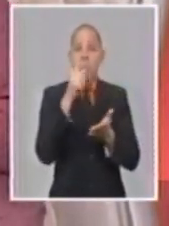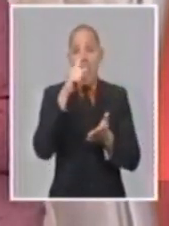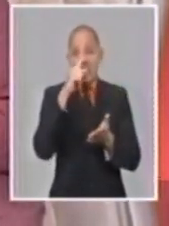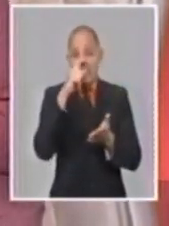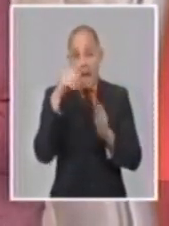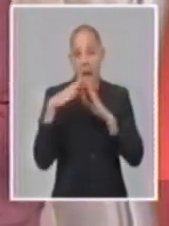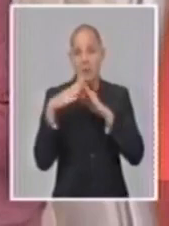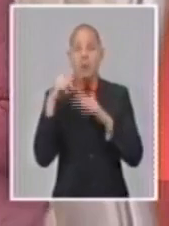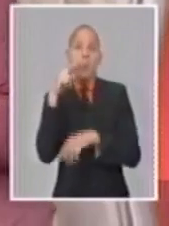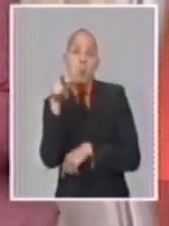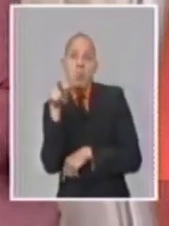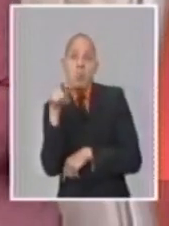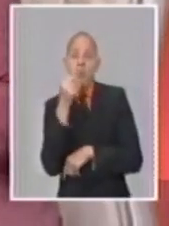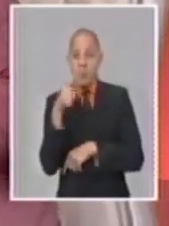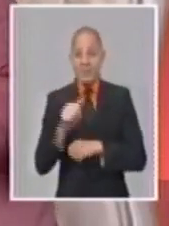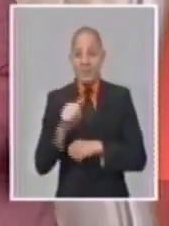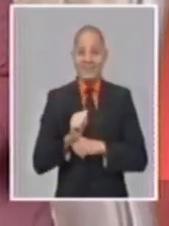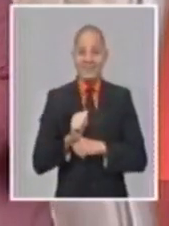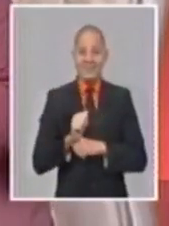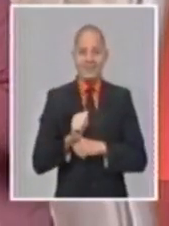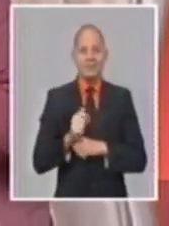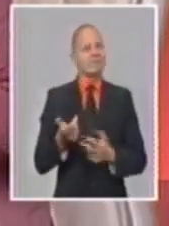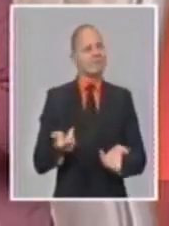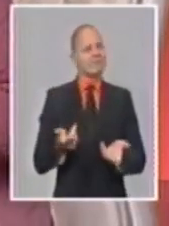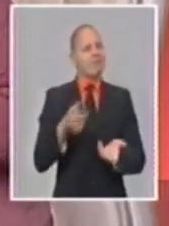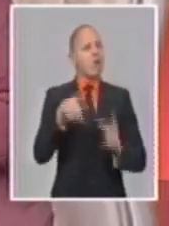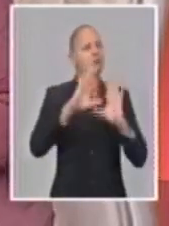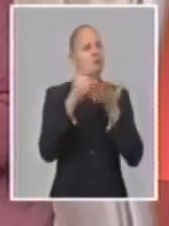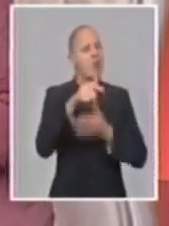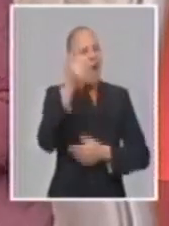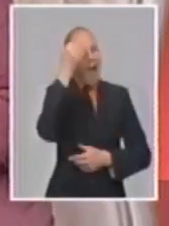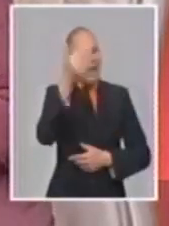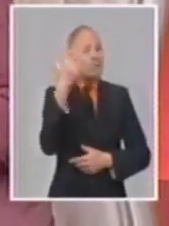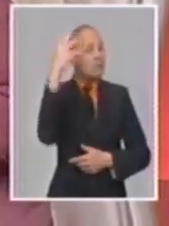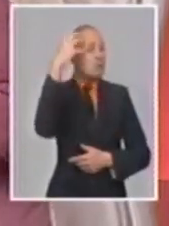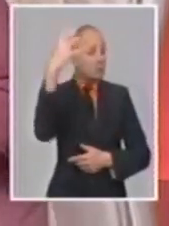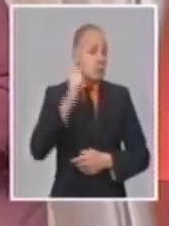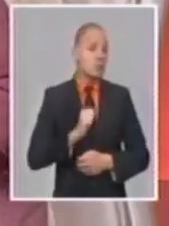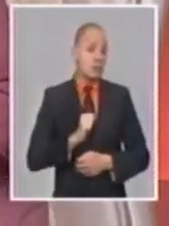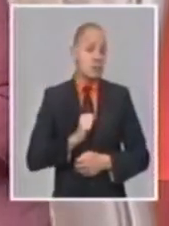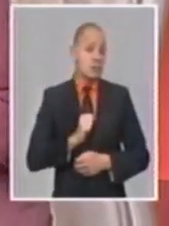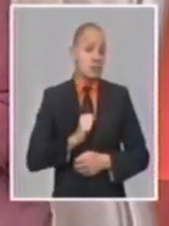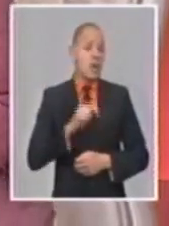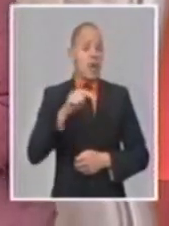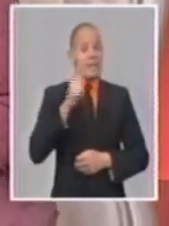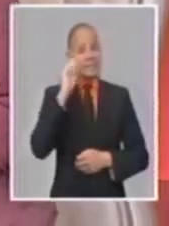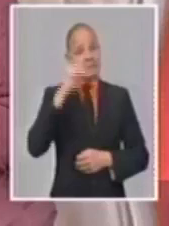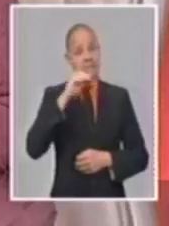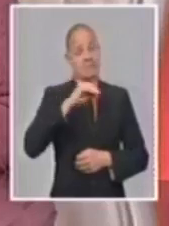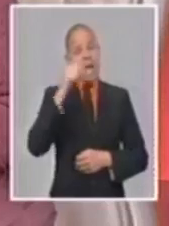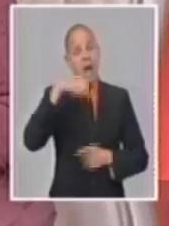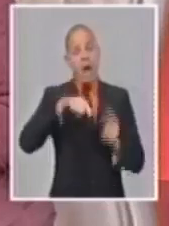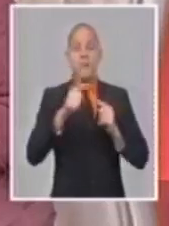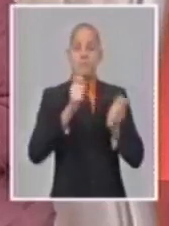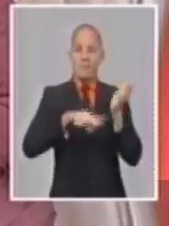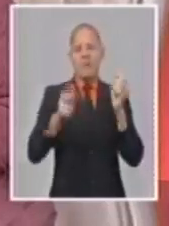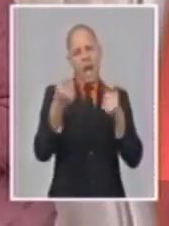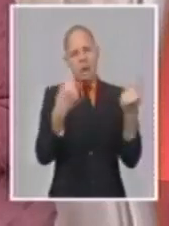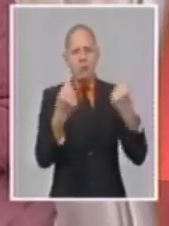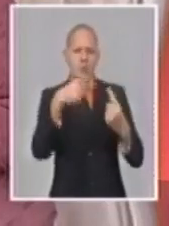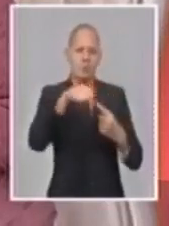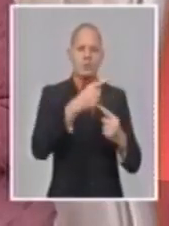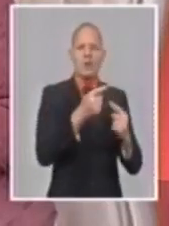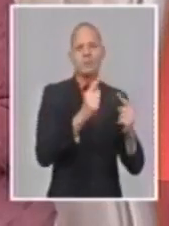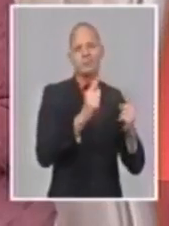del día de hoy por el tema de la COVID en un grupo de provincias y en